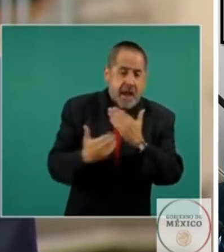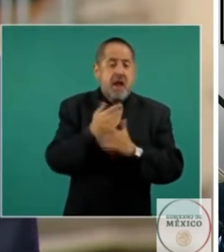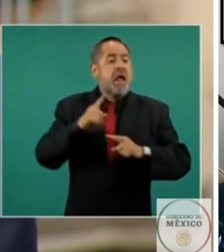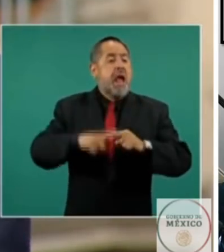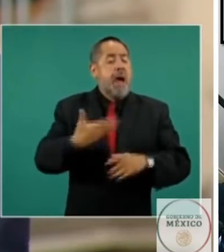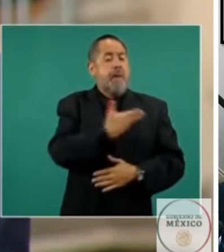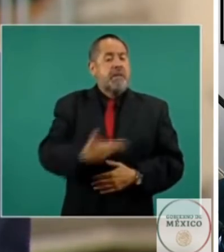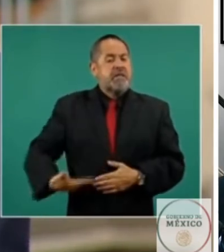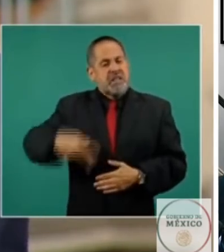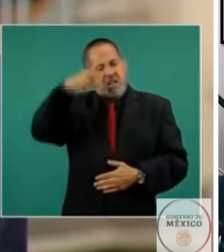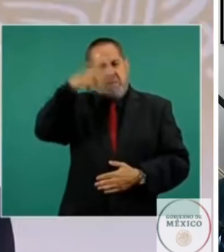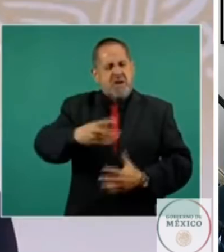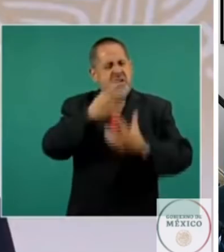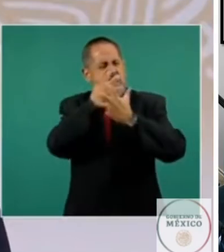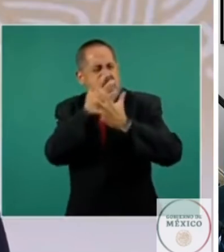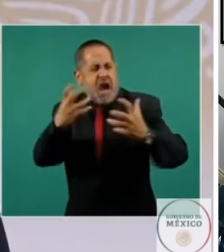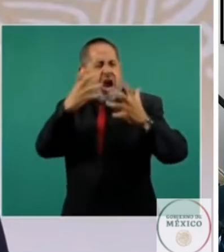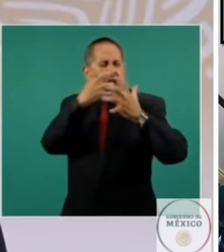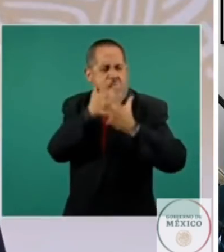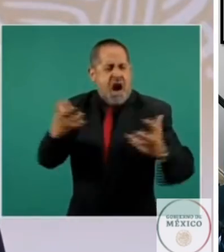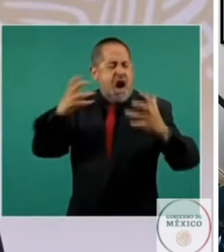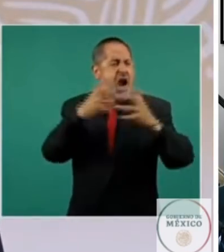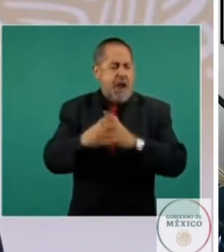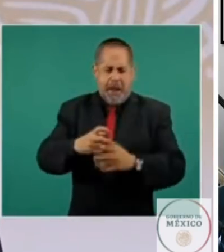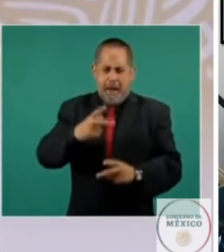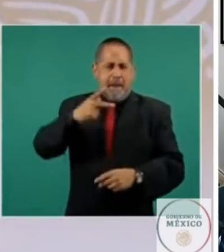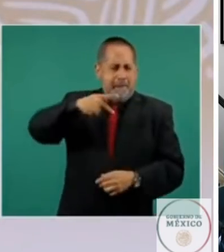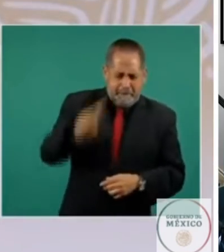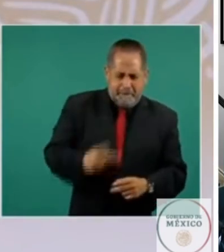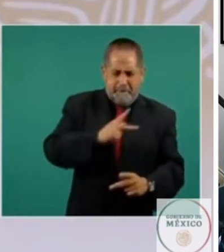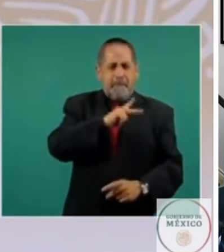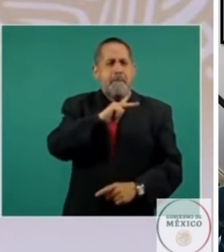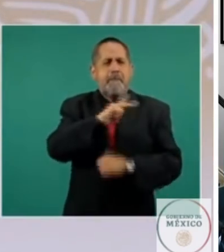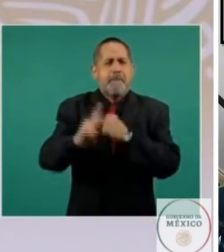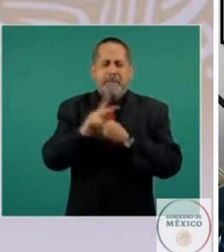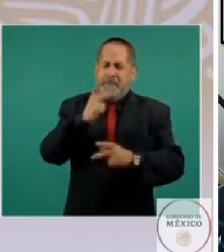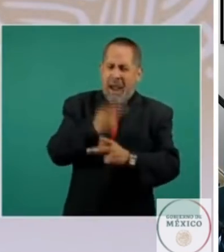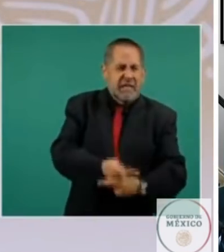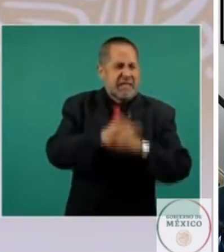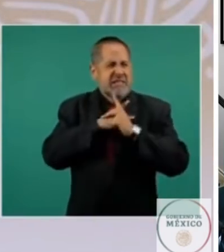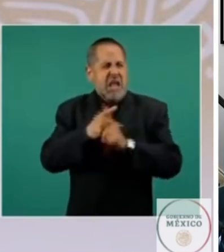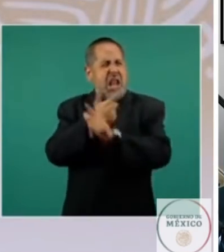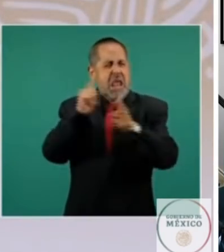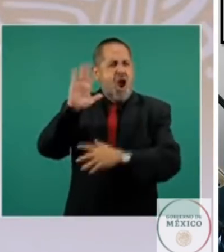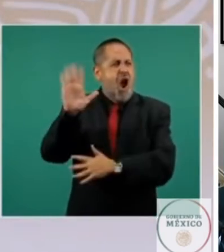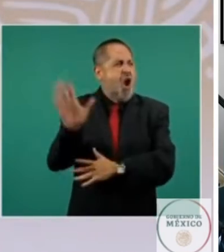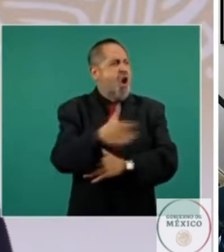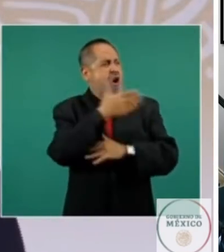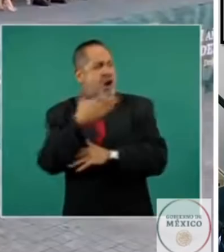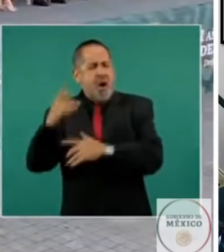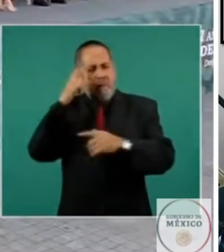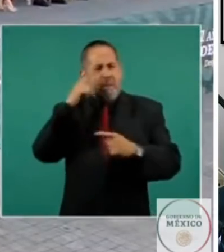de la República de México vitorea ante el pueblo, la patria libre, ondeando la bandera de Dolores. Fin de la cita.